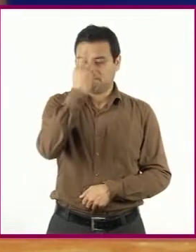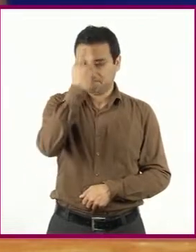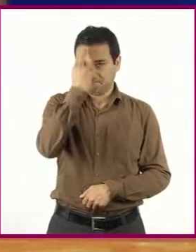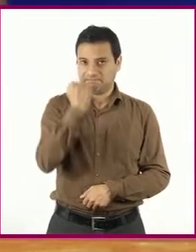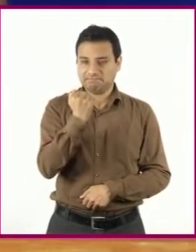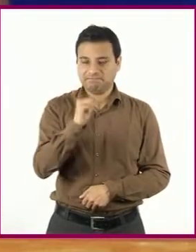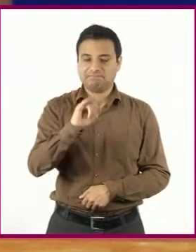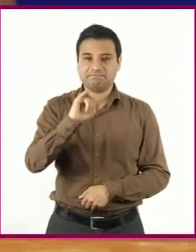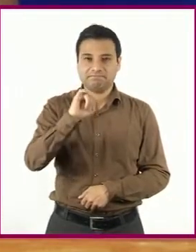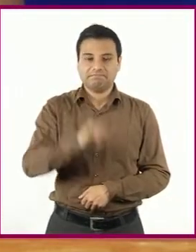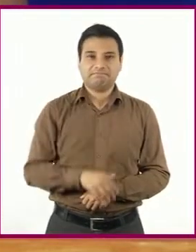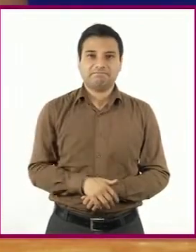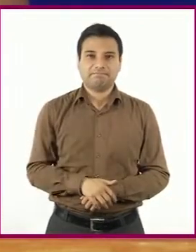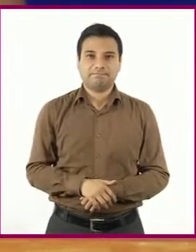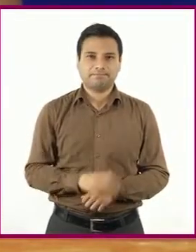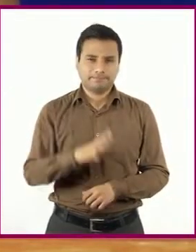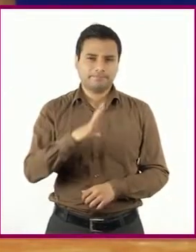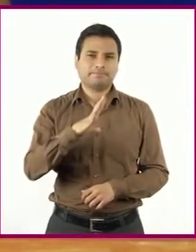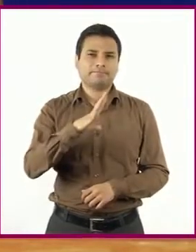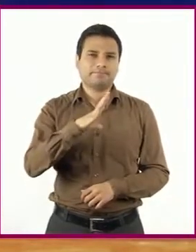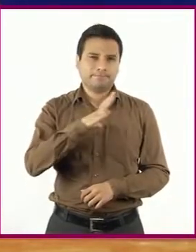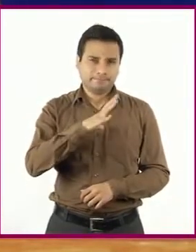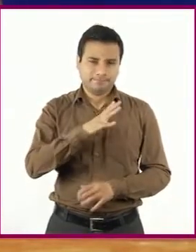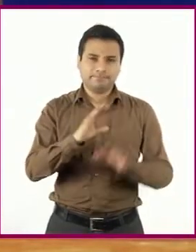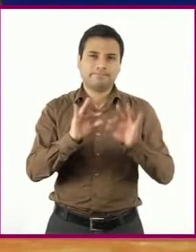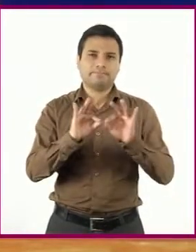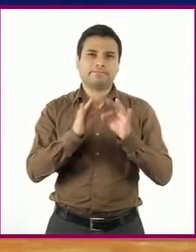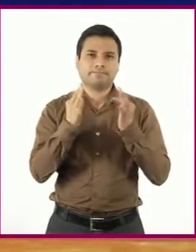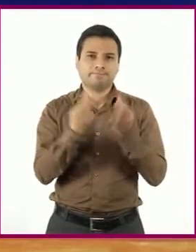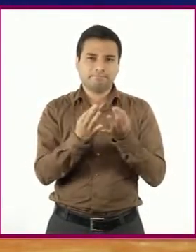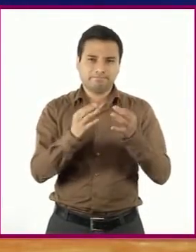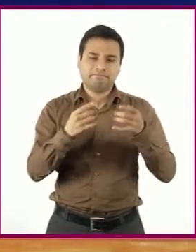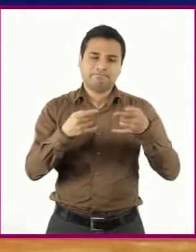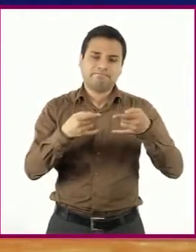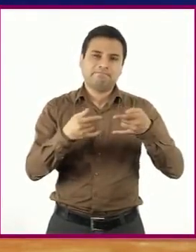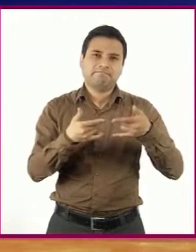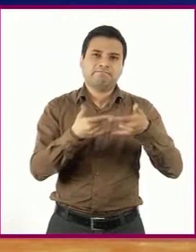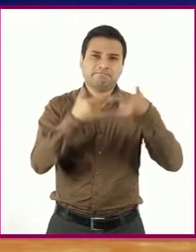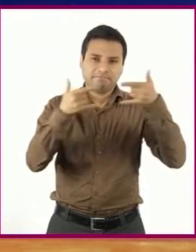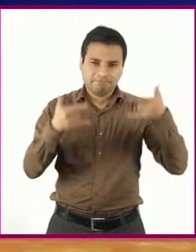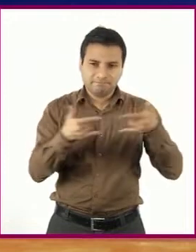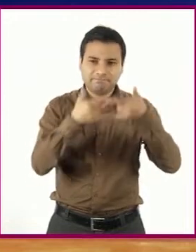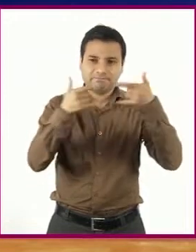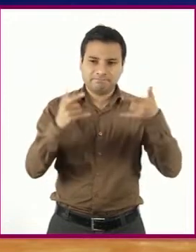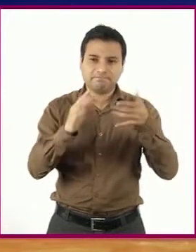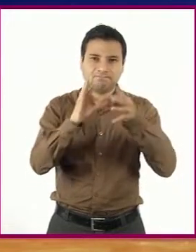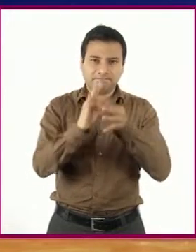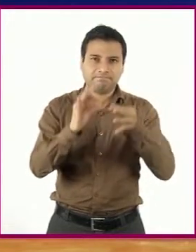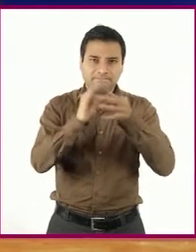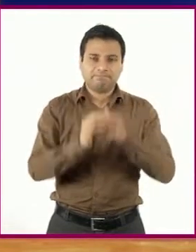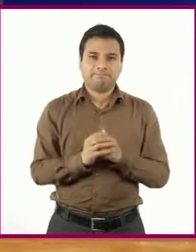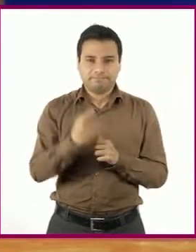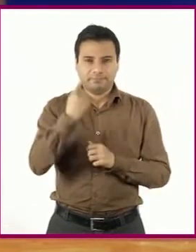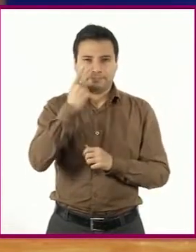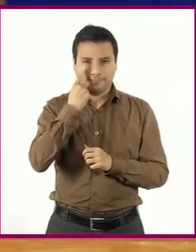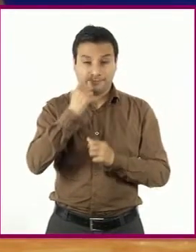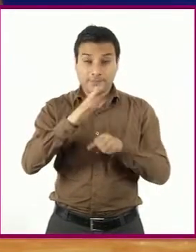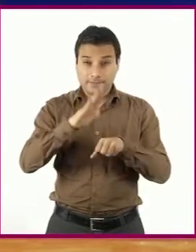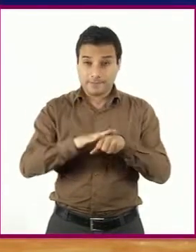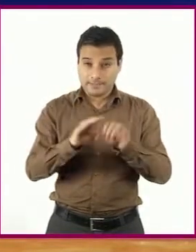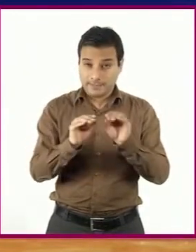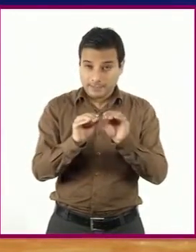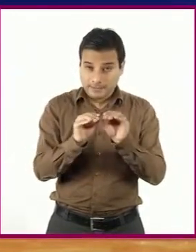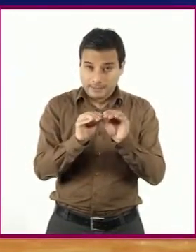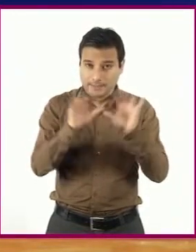comentas, pues existen varias formas y estilos de narrar nuestra historia. Para que nos quede más claro,